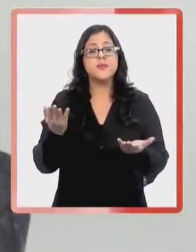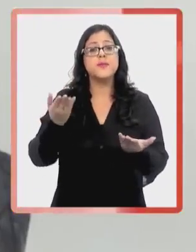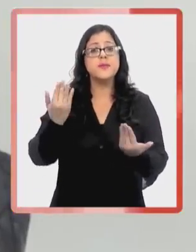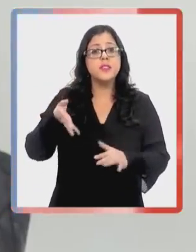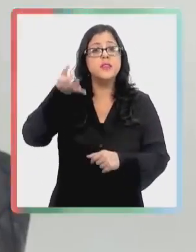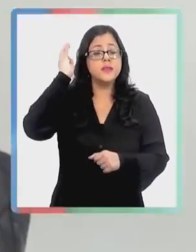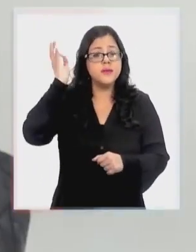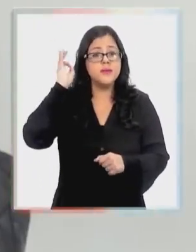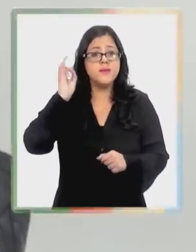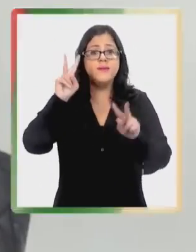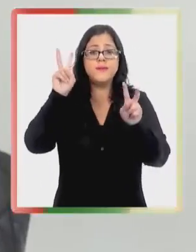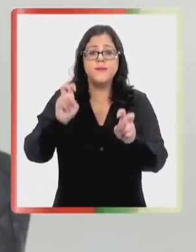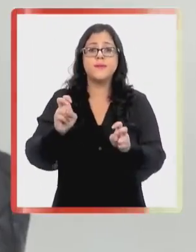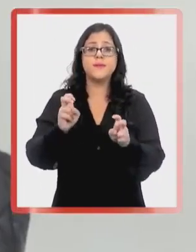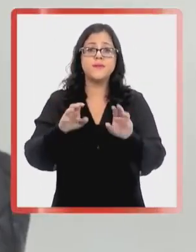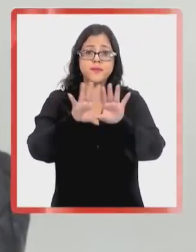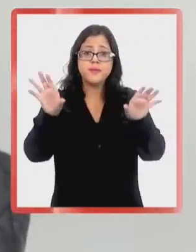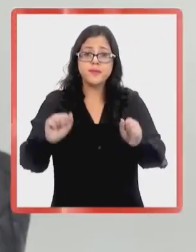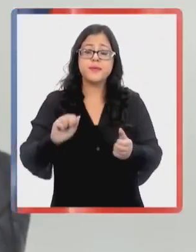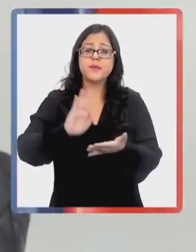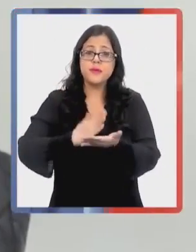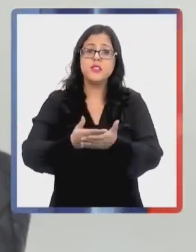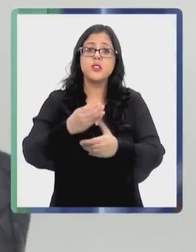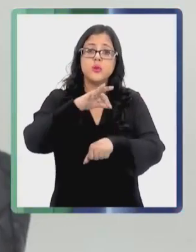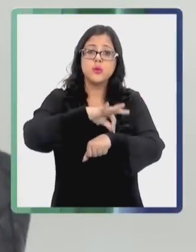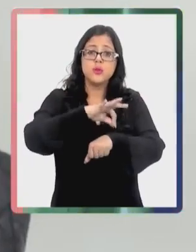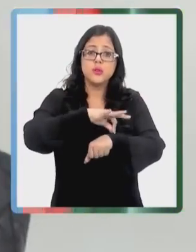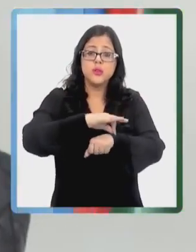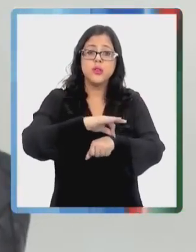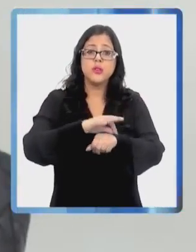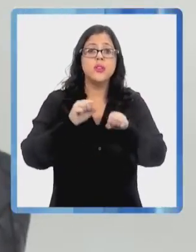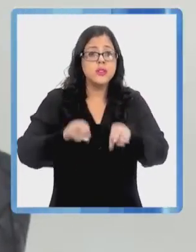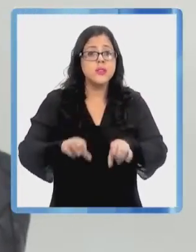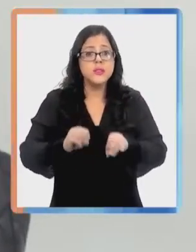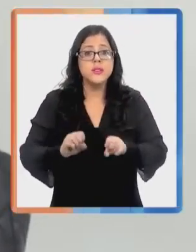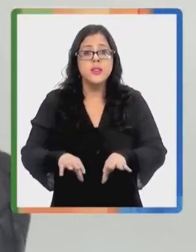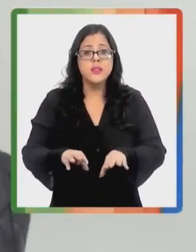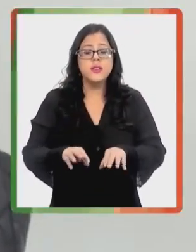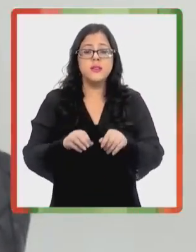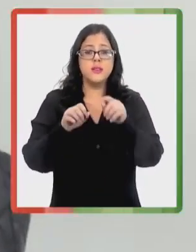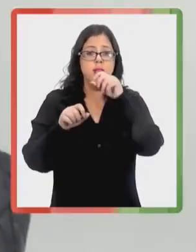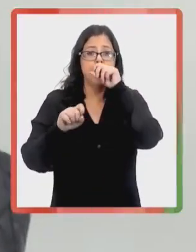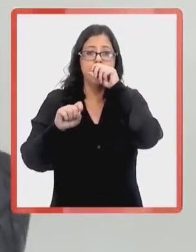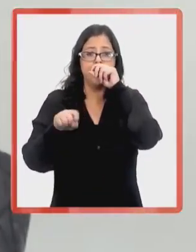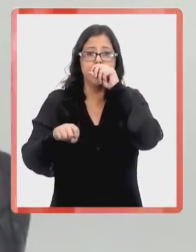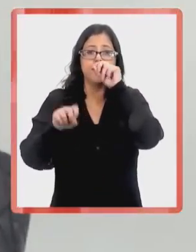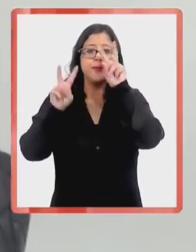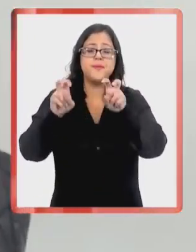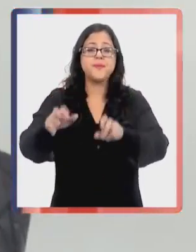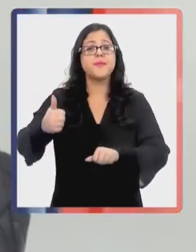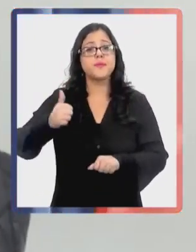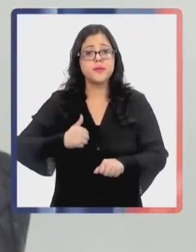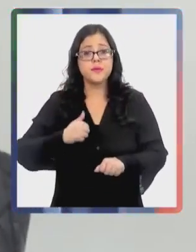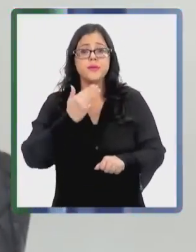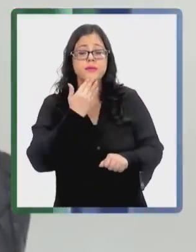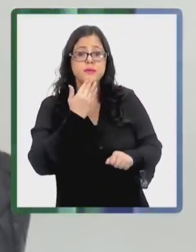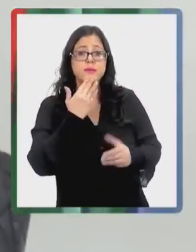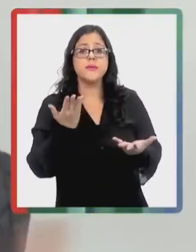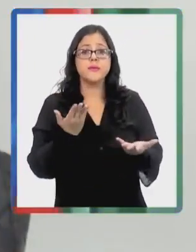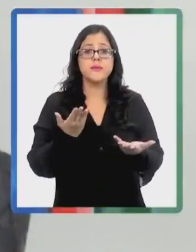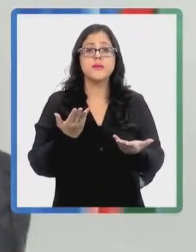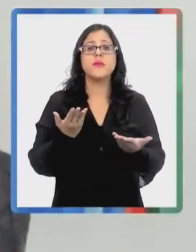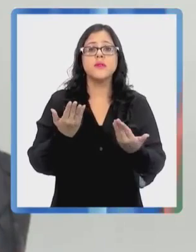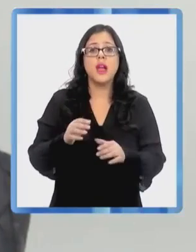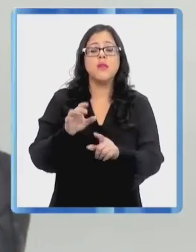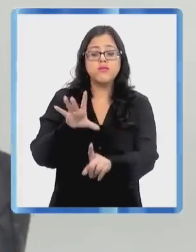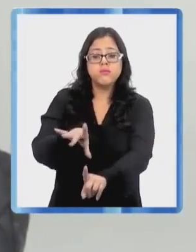el sistema de educación, de salud, que permita visibilizar, pero también ir generando pesquisa temprana y, por tanto,